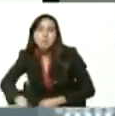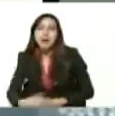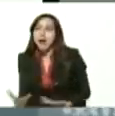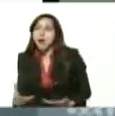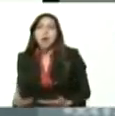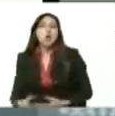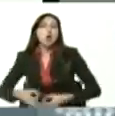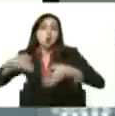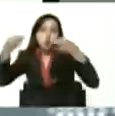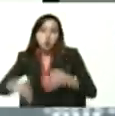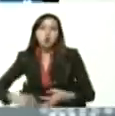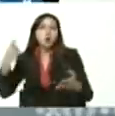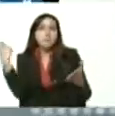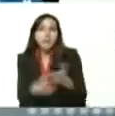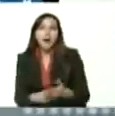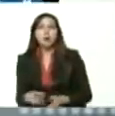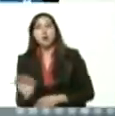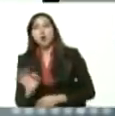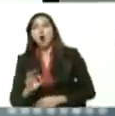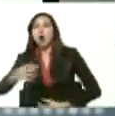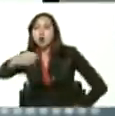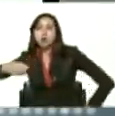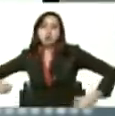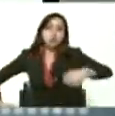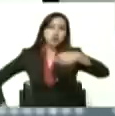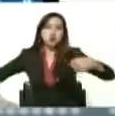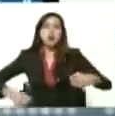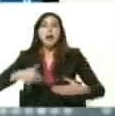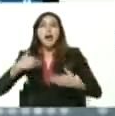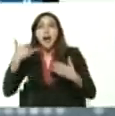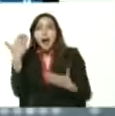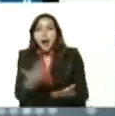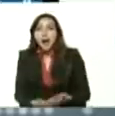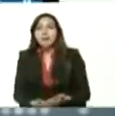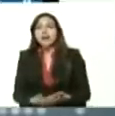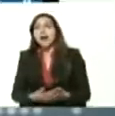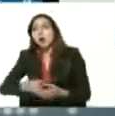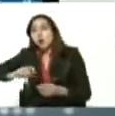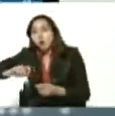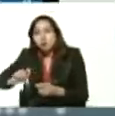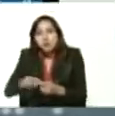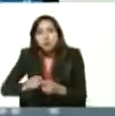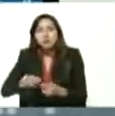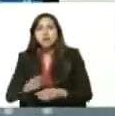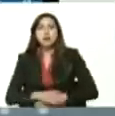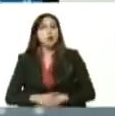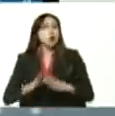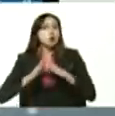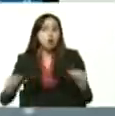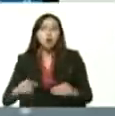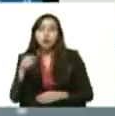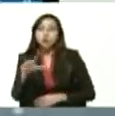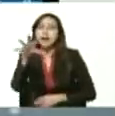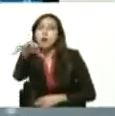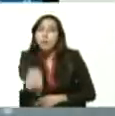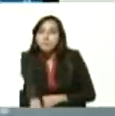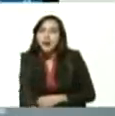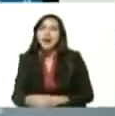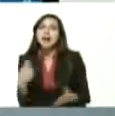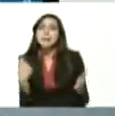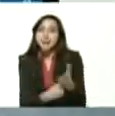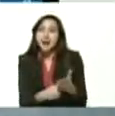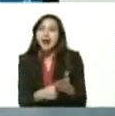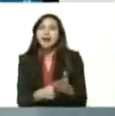desde un tractor hasta un destornillador, lo que vaya a pagar en